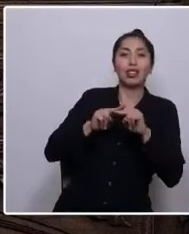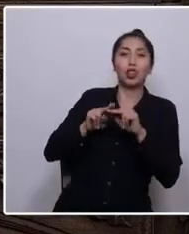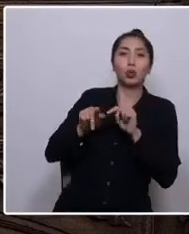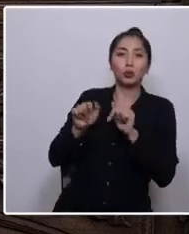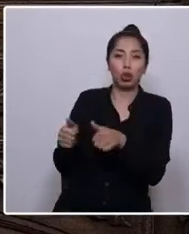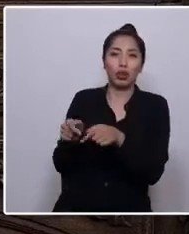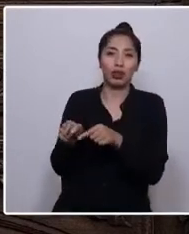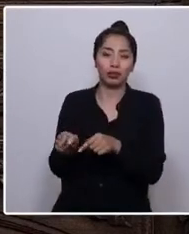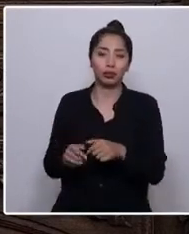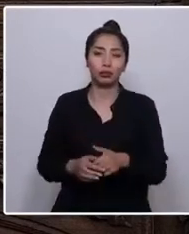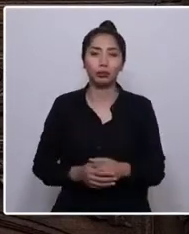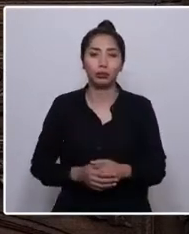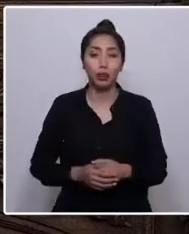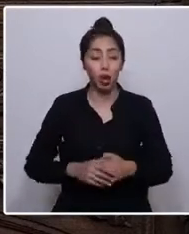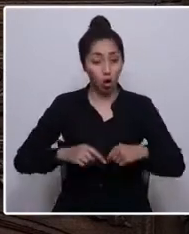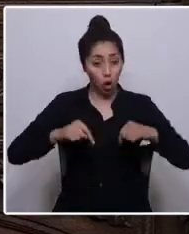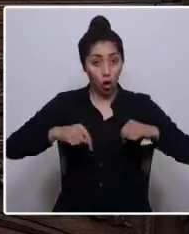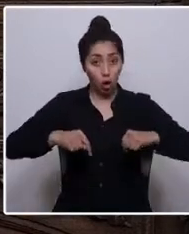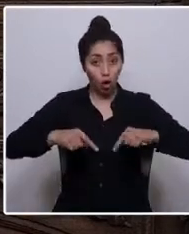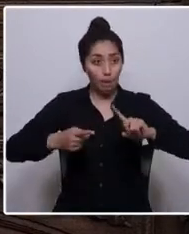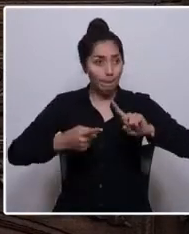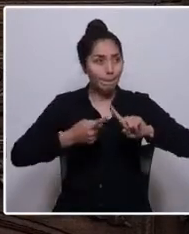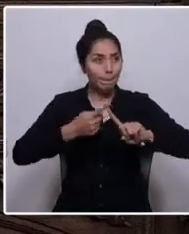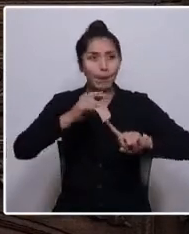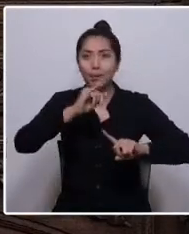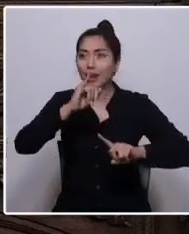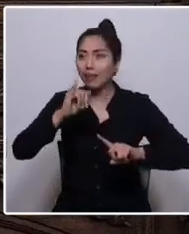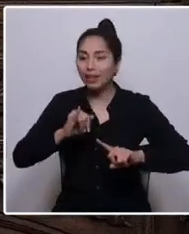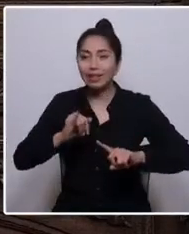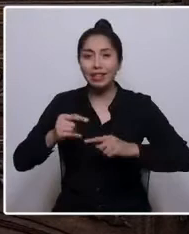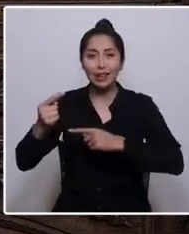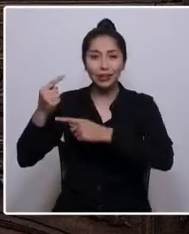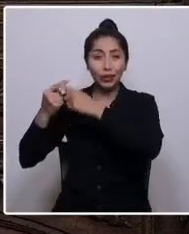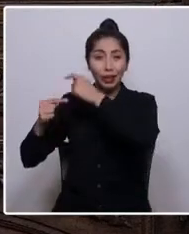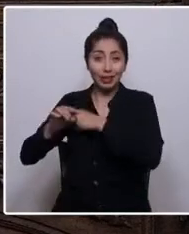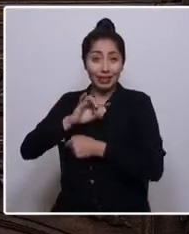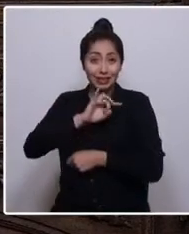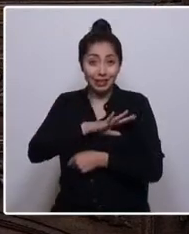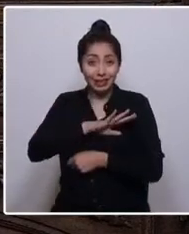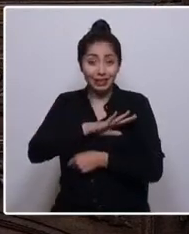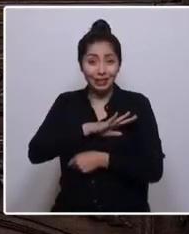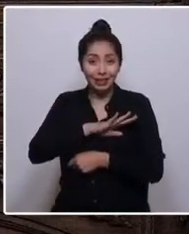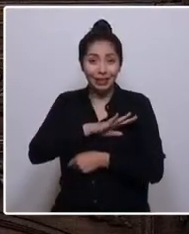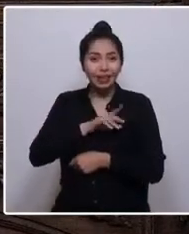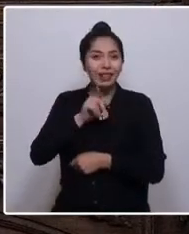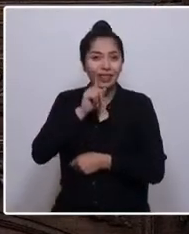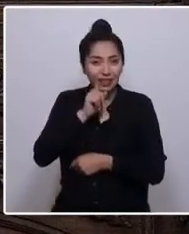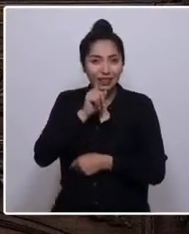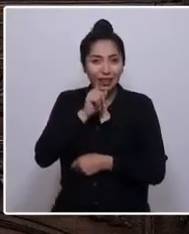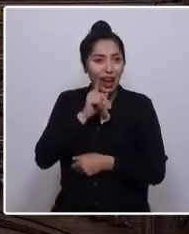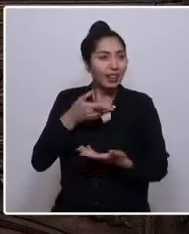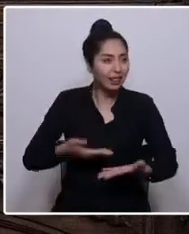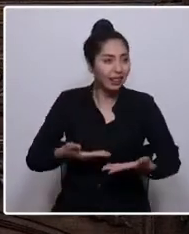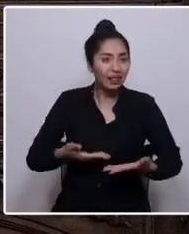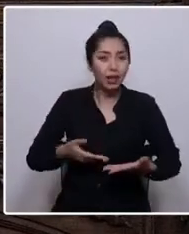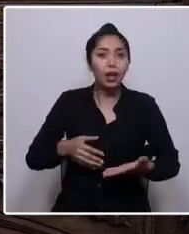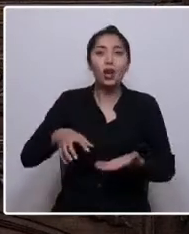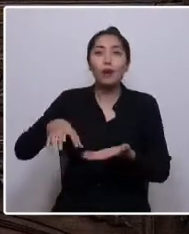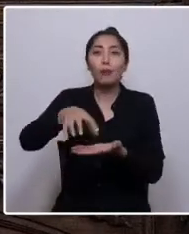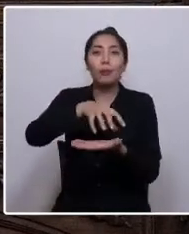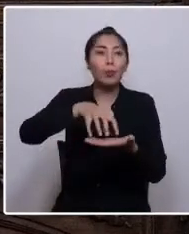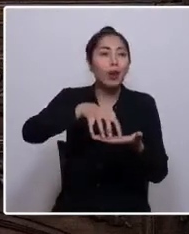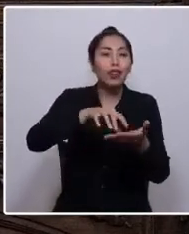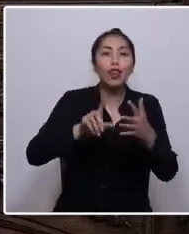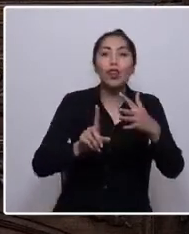Hoy están aquí por primera vez en la historia de Chile los pueblos originarios que